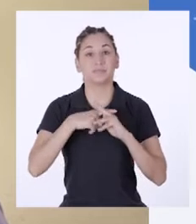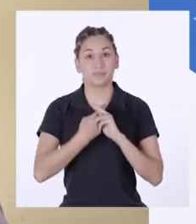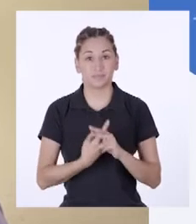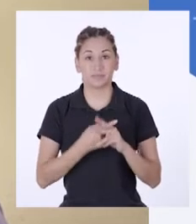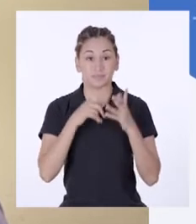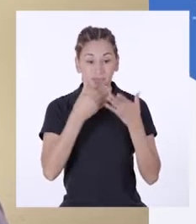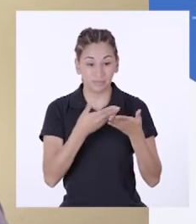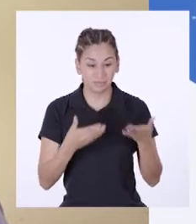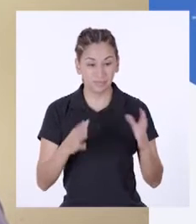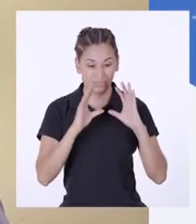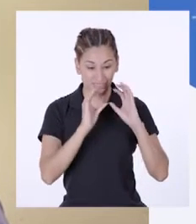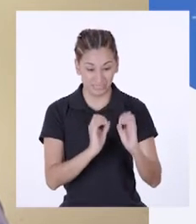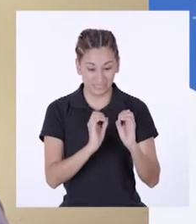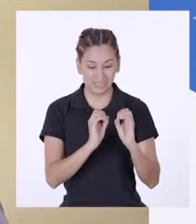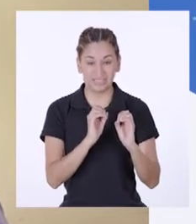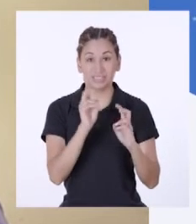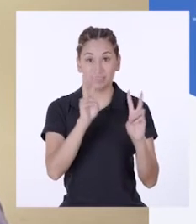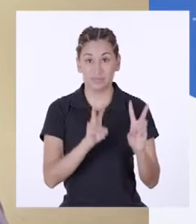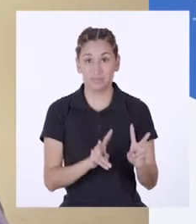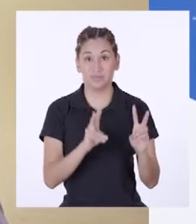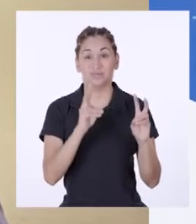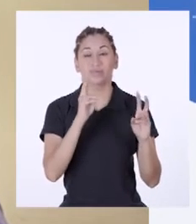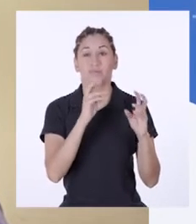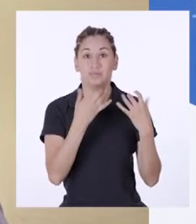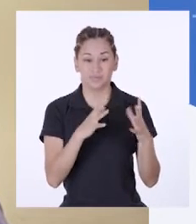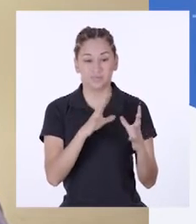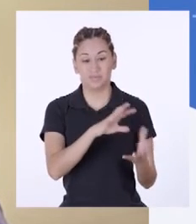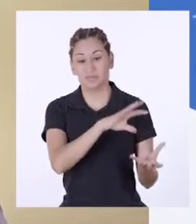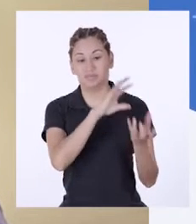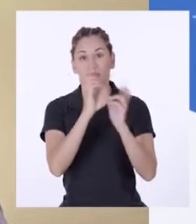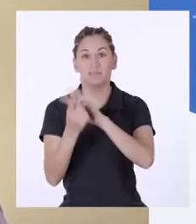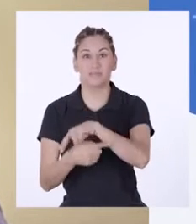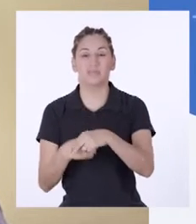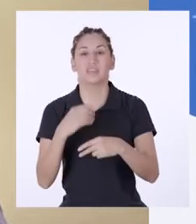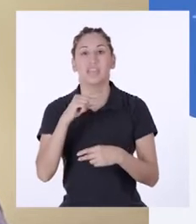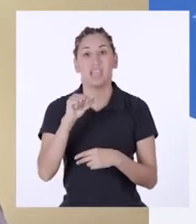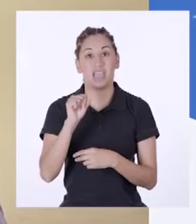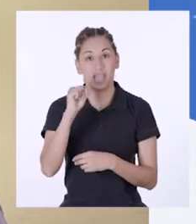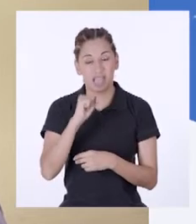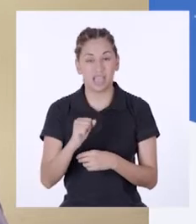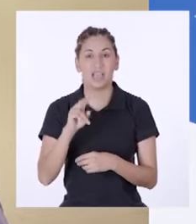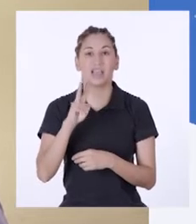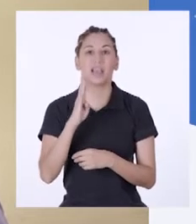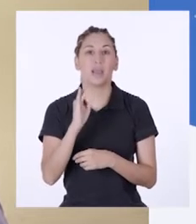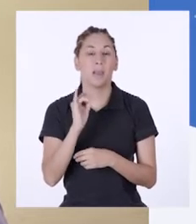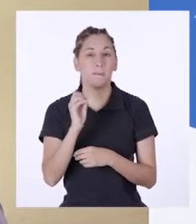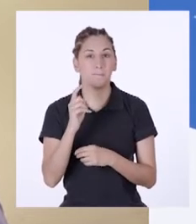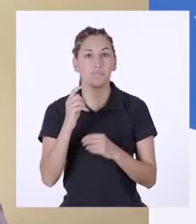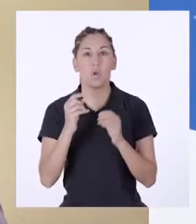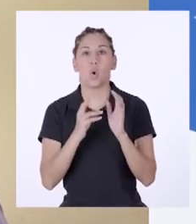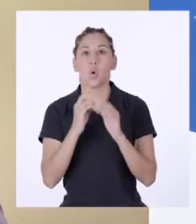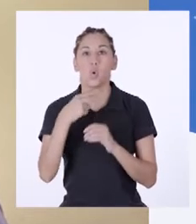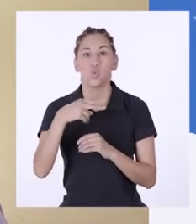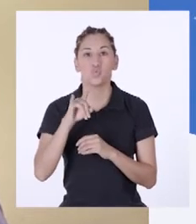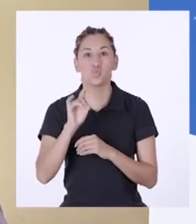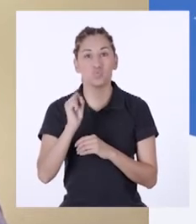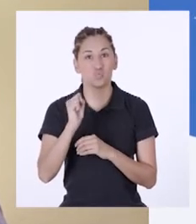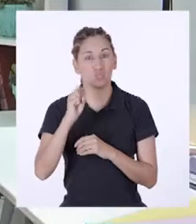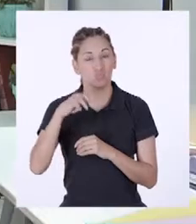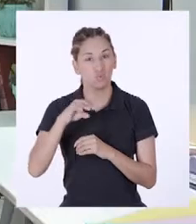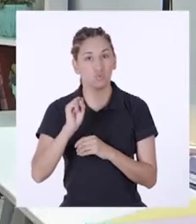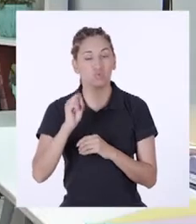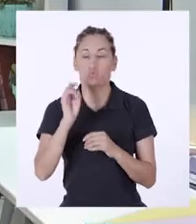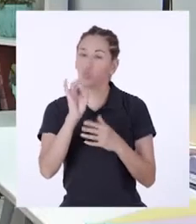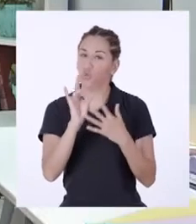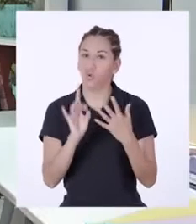a partir de residuos orgánicos, producimos compost, biogás, biol, biochar, humos de lombriz, entre otros.